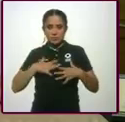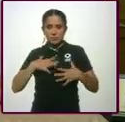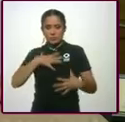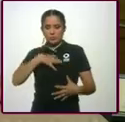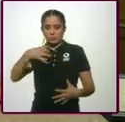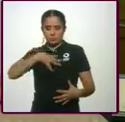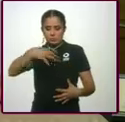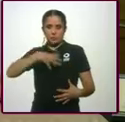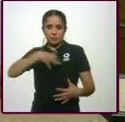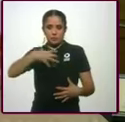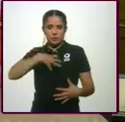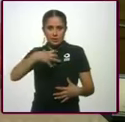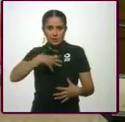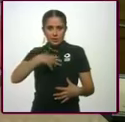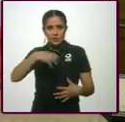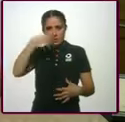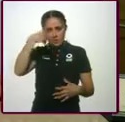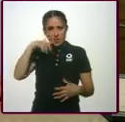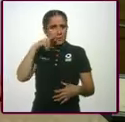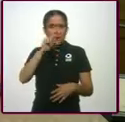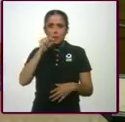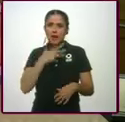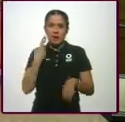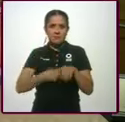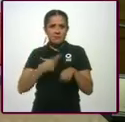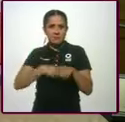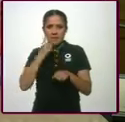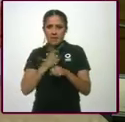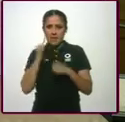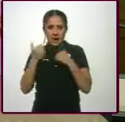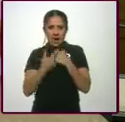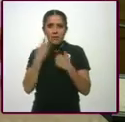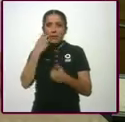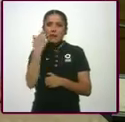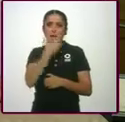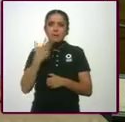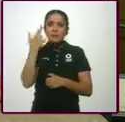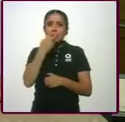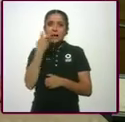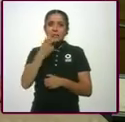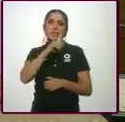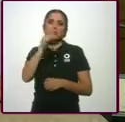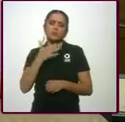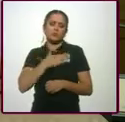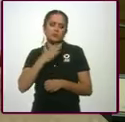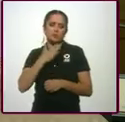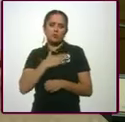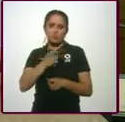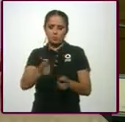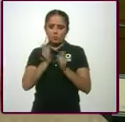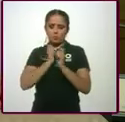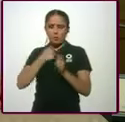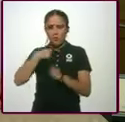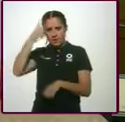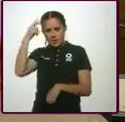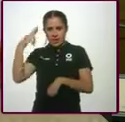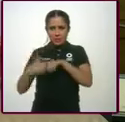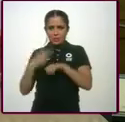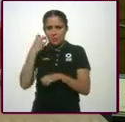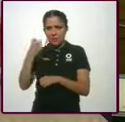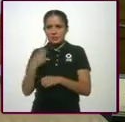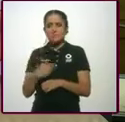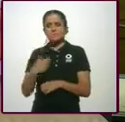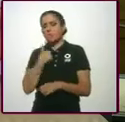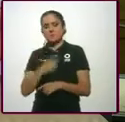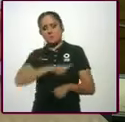ver que no tuvieras enfermo de tifoidea y todo eso. Y todo eso lo quitamos. Y lo quitamos todo eso. El